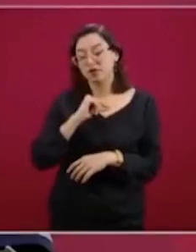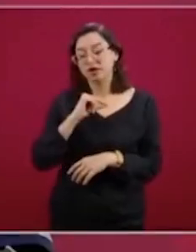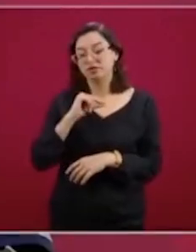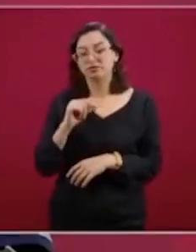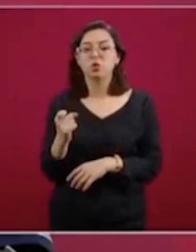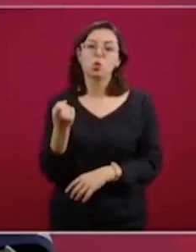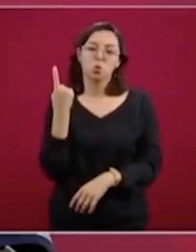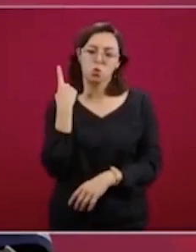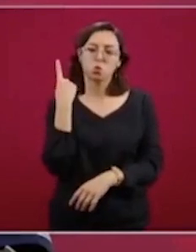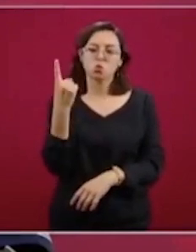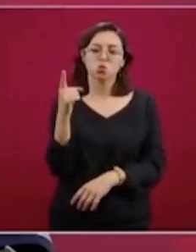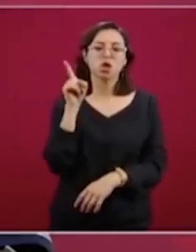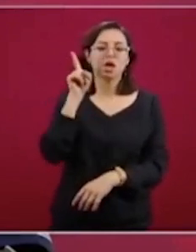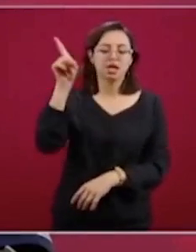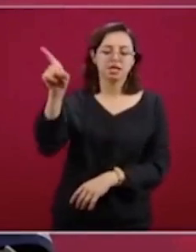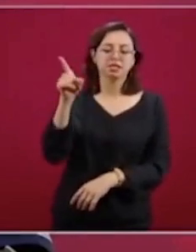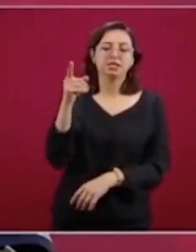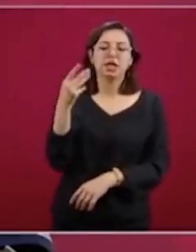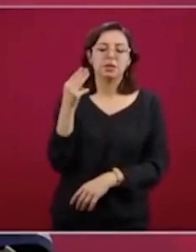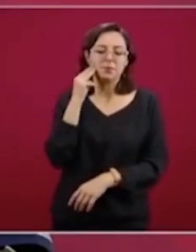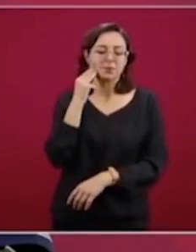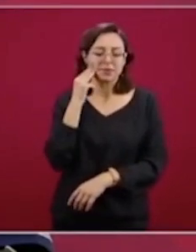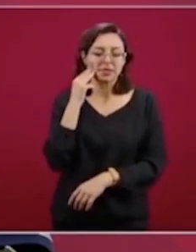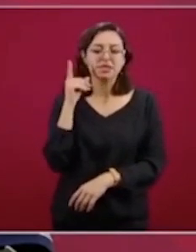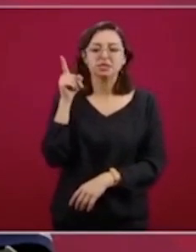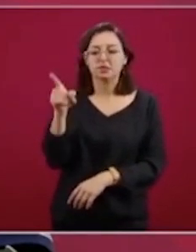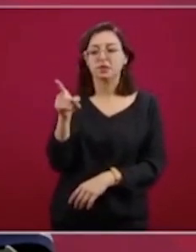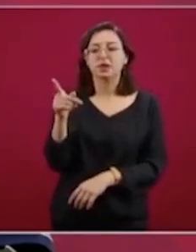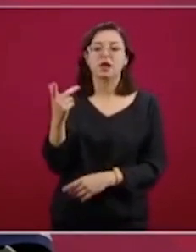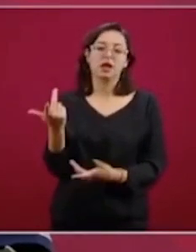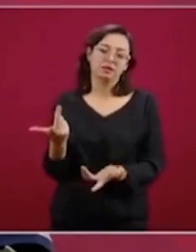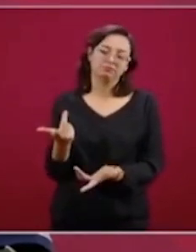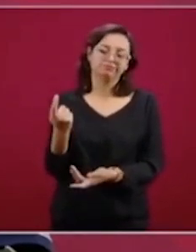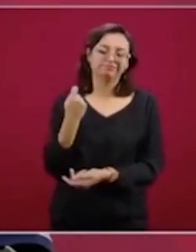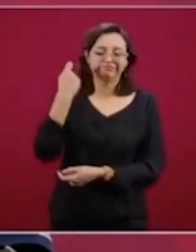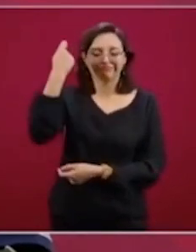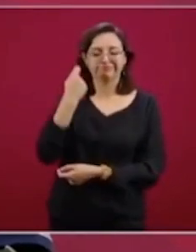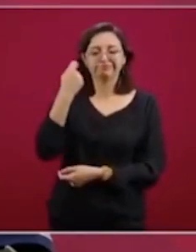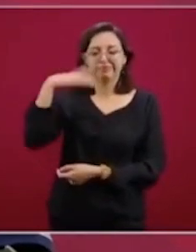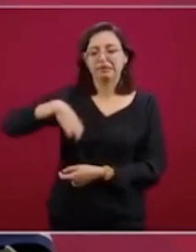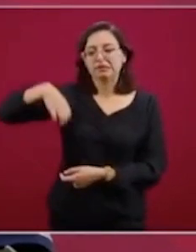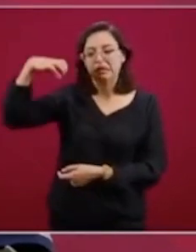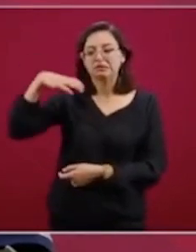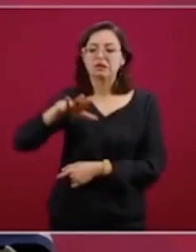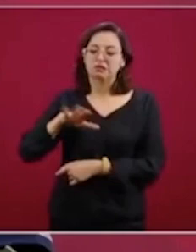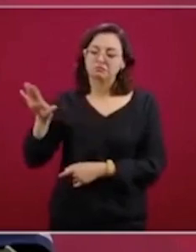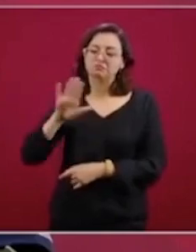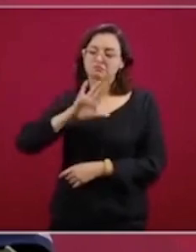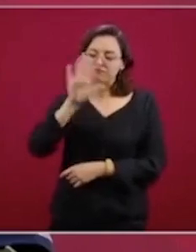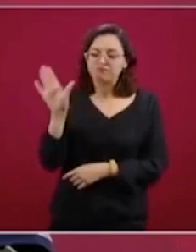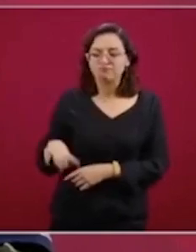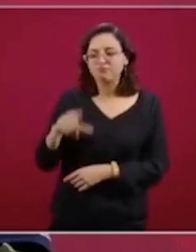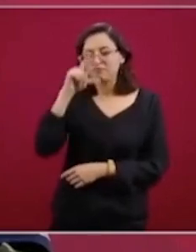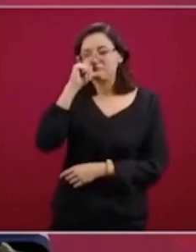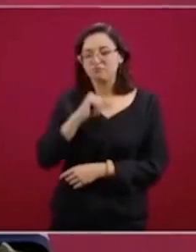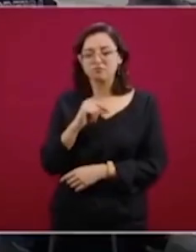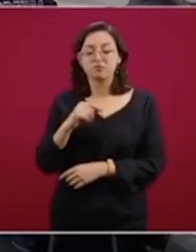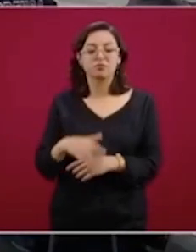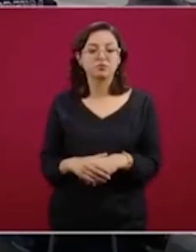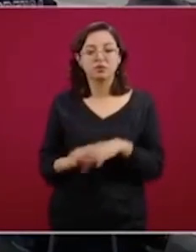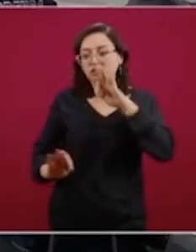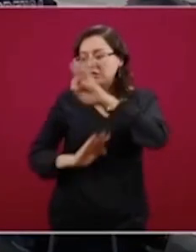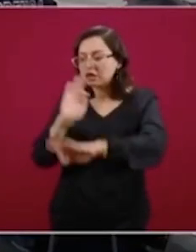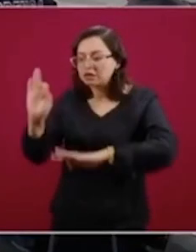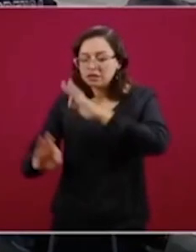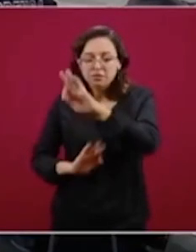Manzanillo, era un capitán retirado que desgraciadamente falleció. El tratamiento que les estamos dando es el mismo